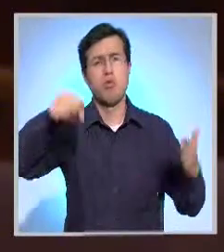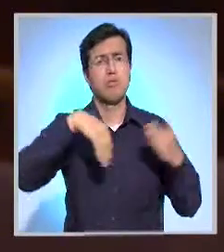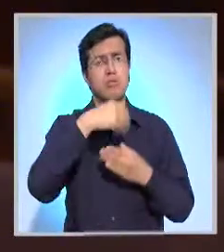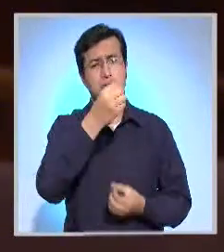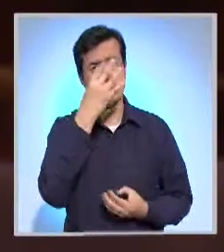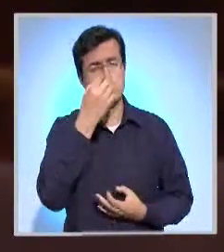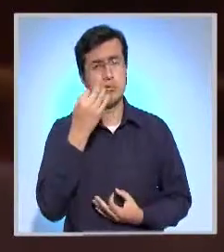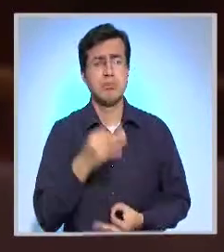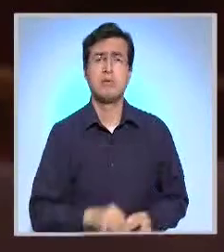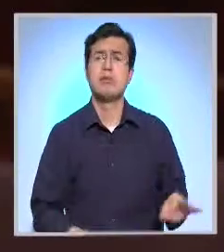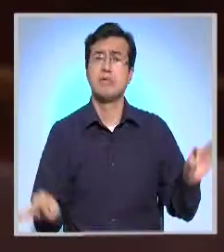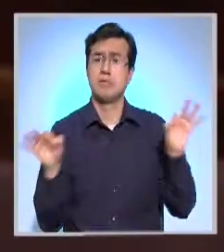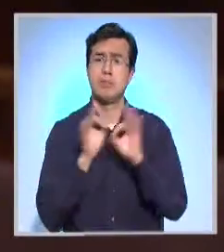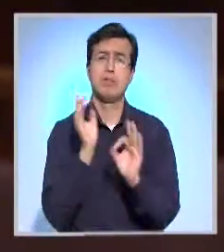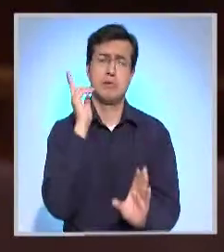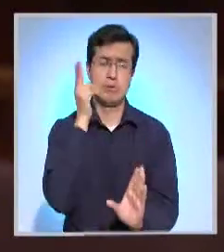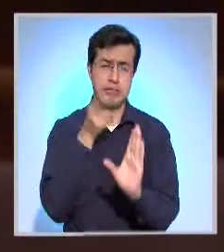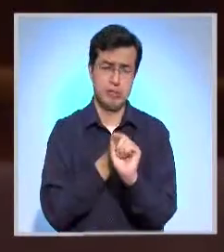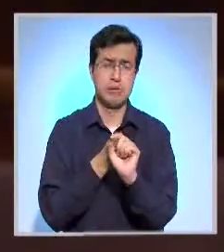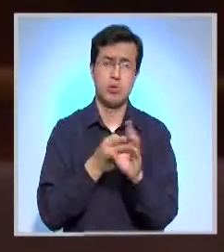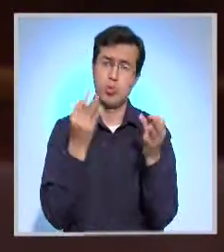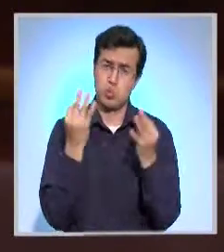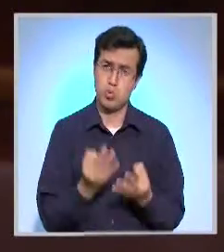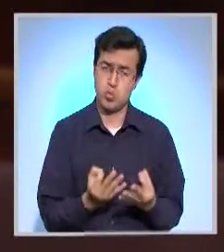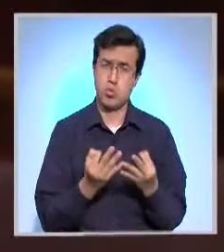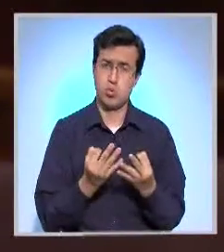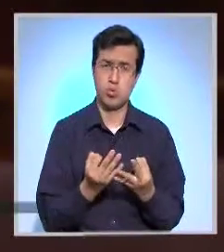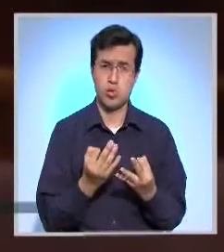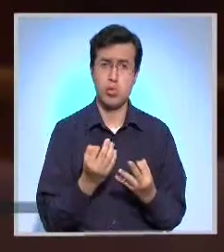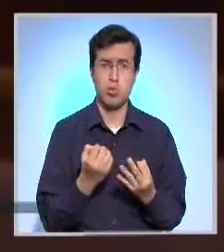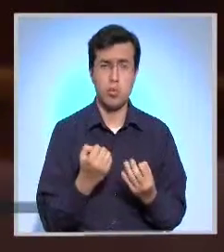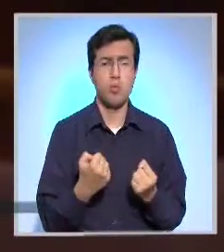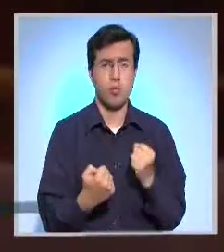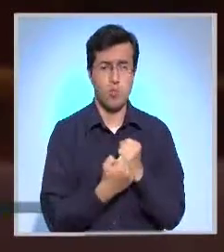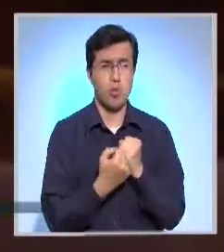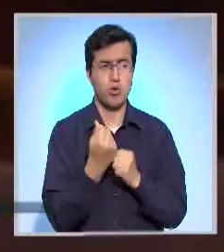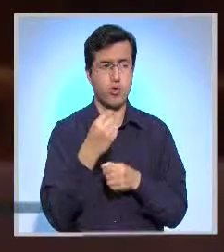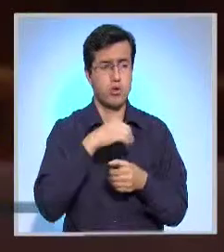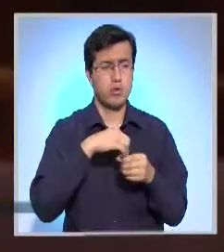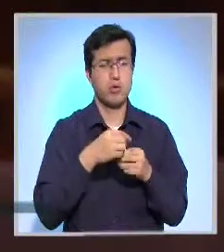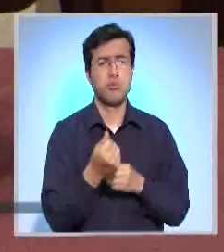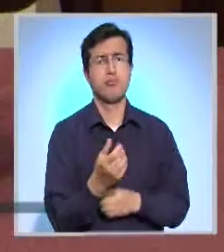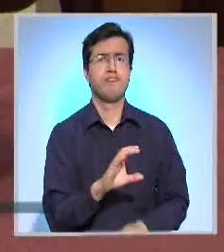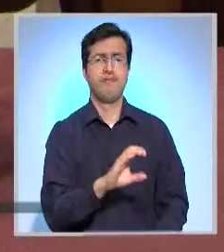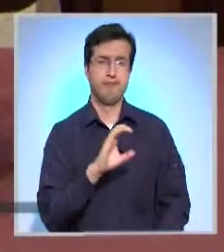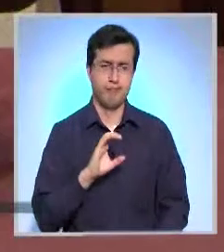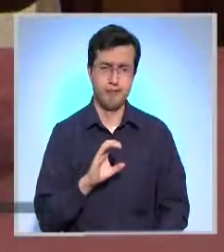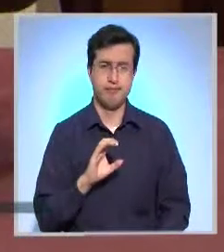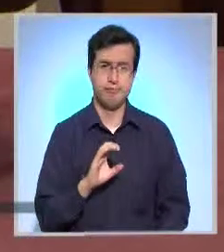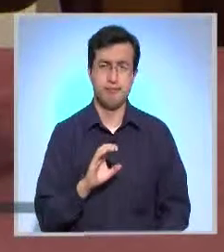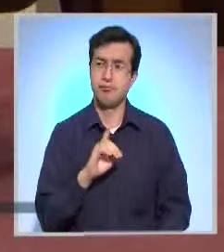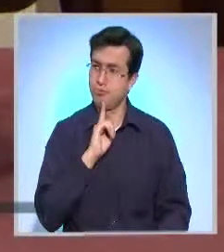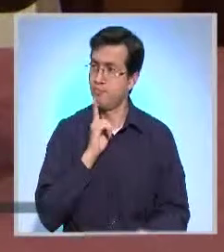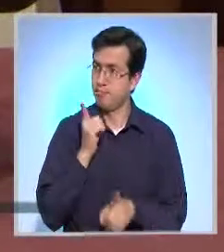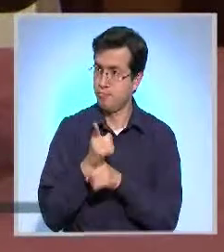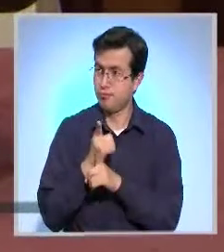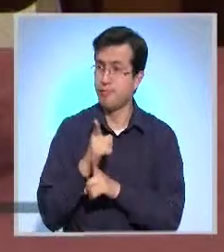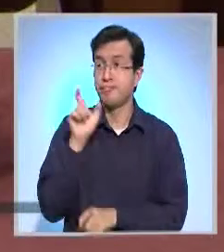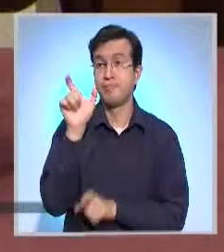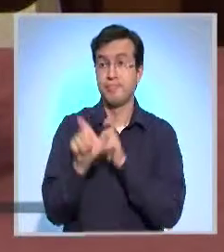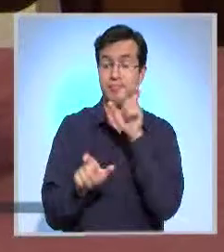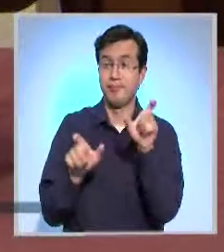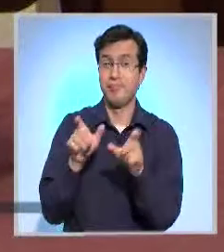necesitan para poder participar y hacerse acreedores de estos fondos. Y es precisamente por esto, y para que lo sepan nuestros